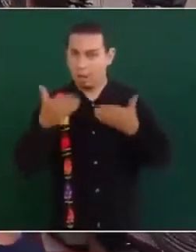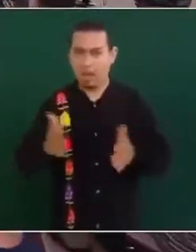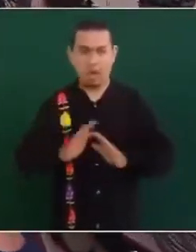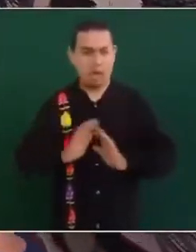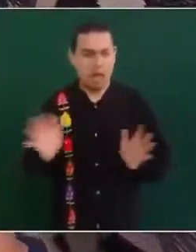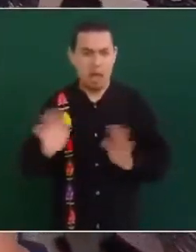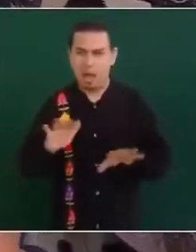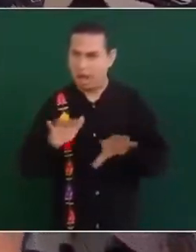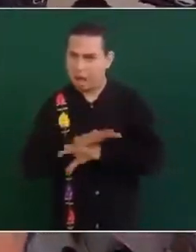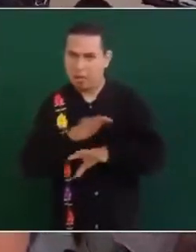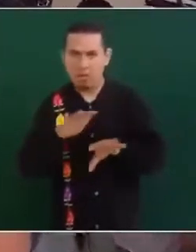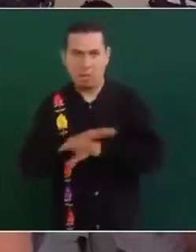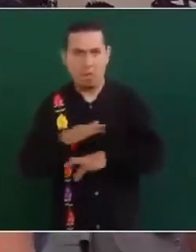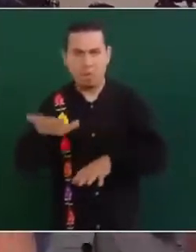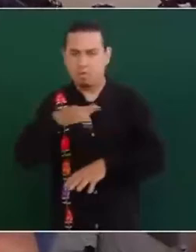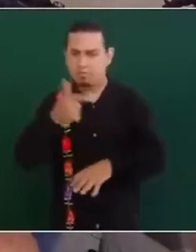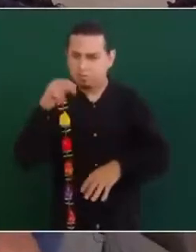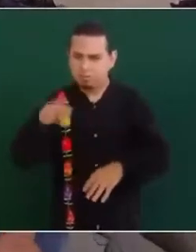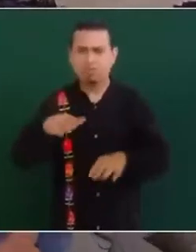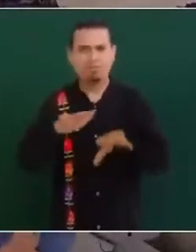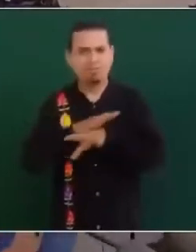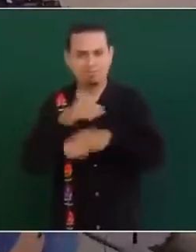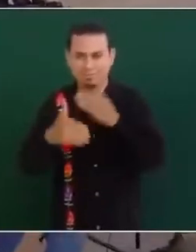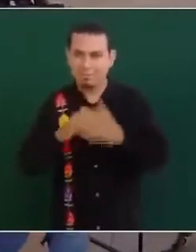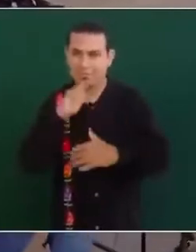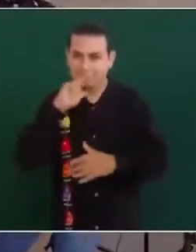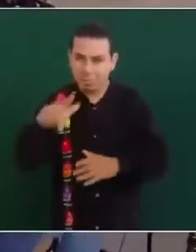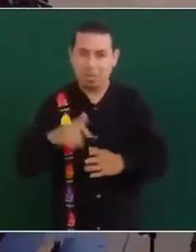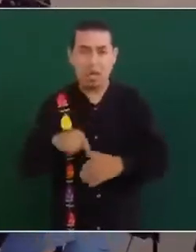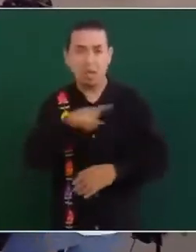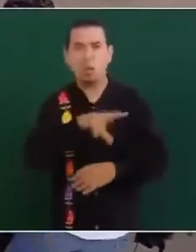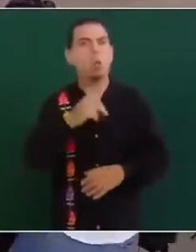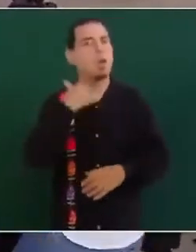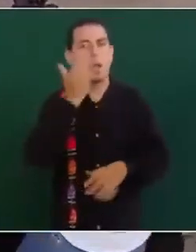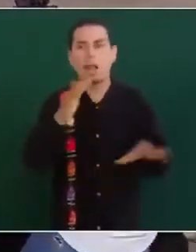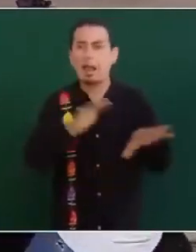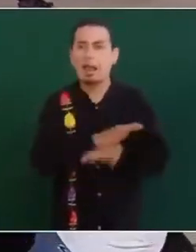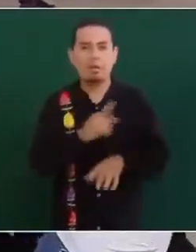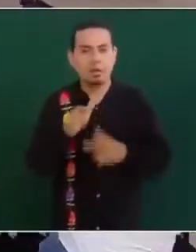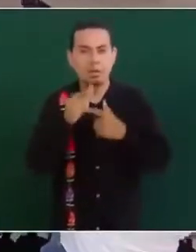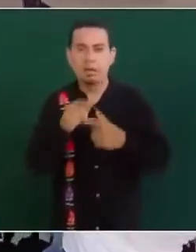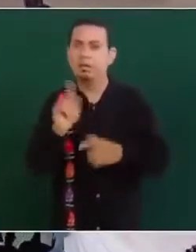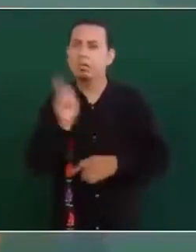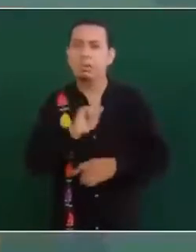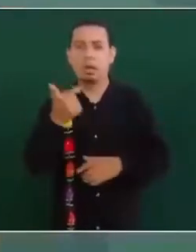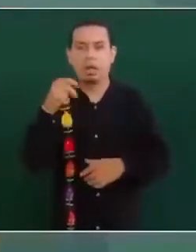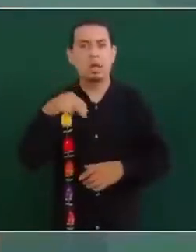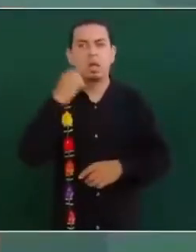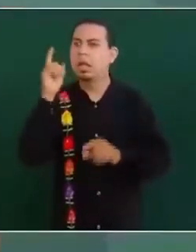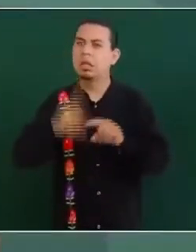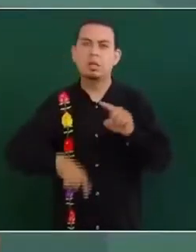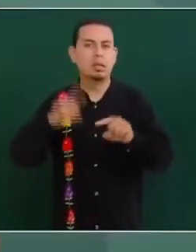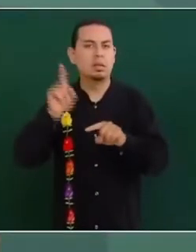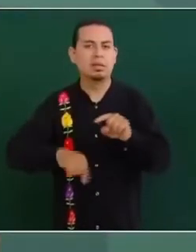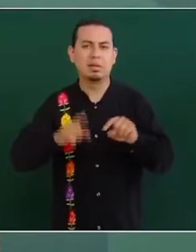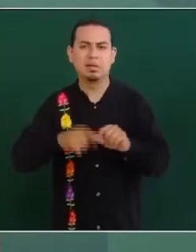todo ha cambiado. Ahora, no quieren que continúe la Guardia Nacional así,